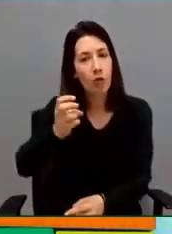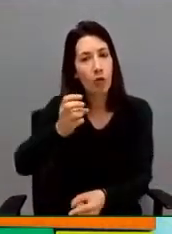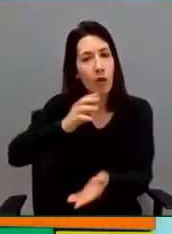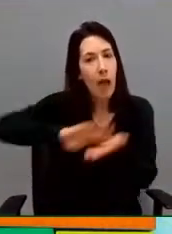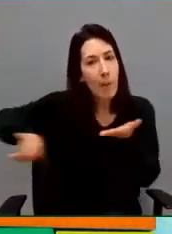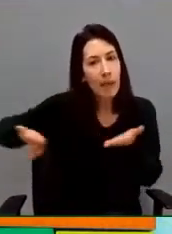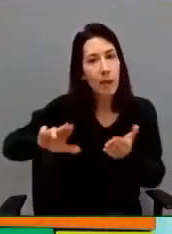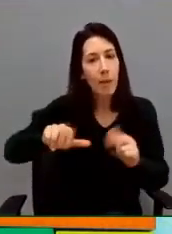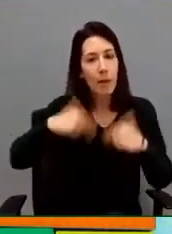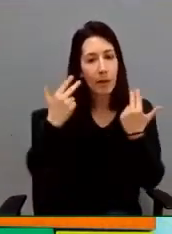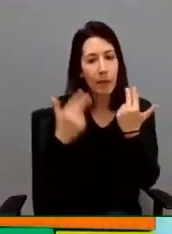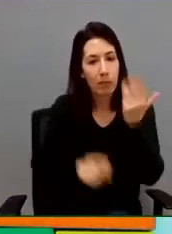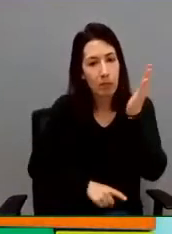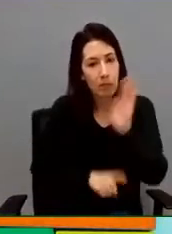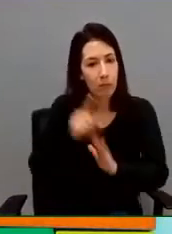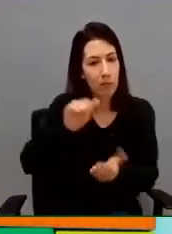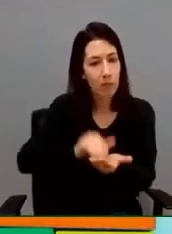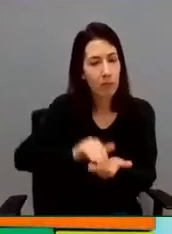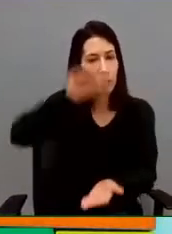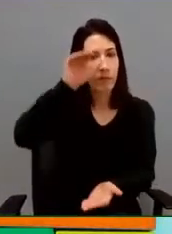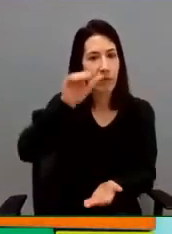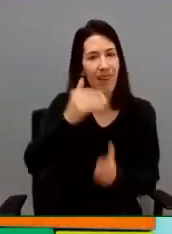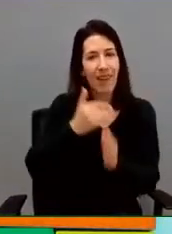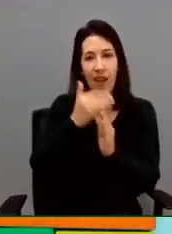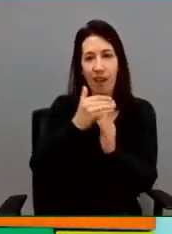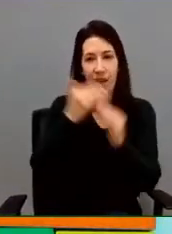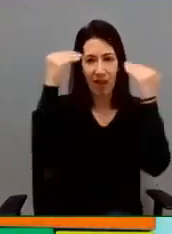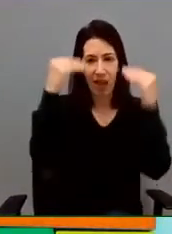desarrollos a distintos niveles.